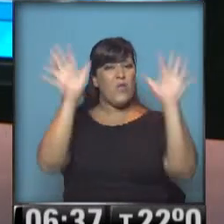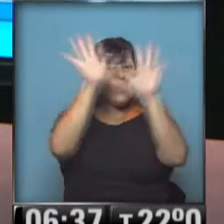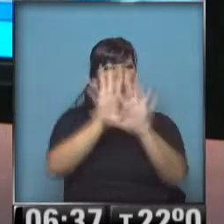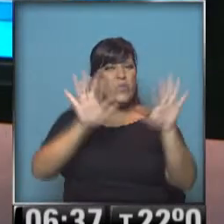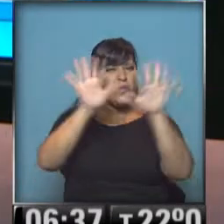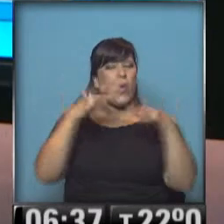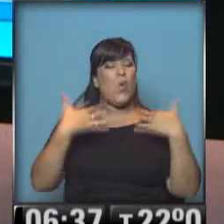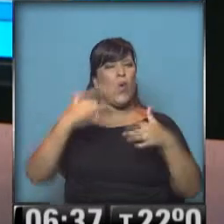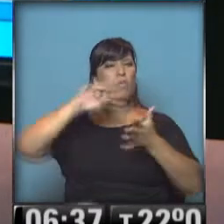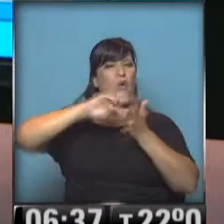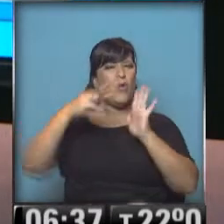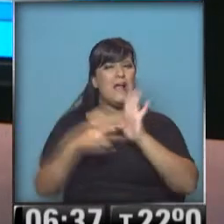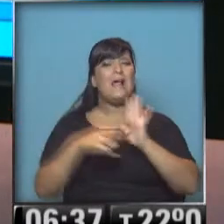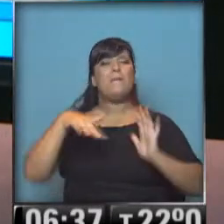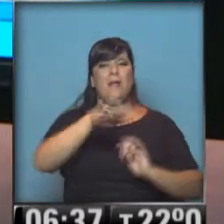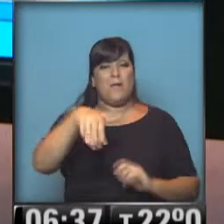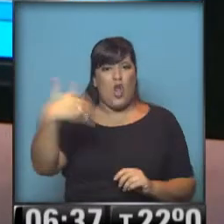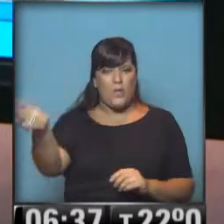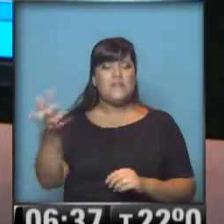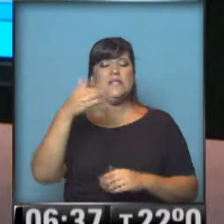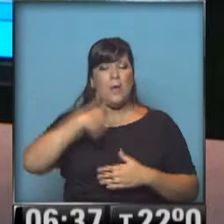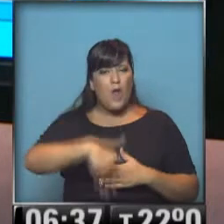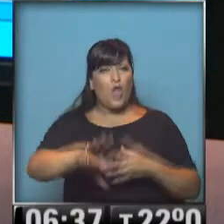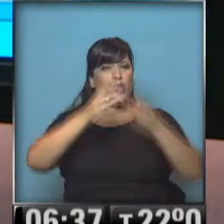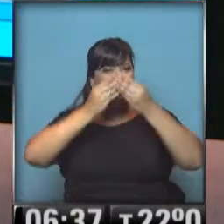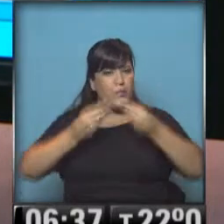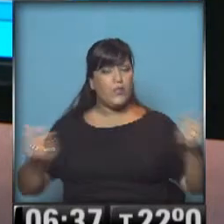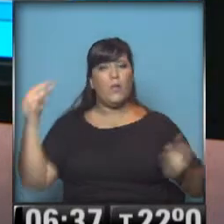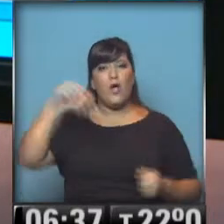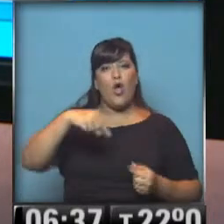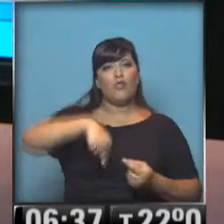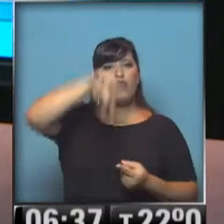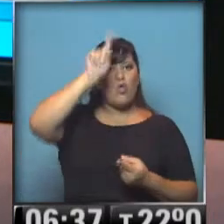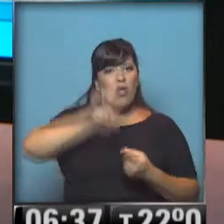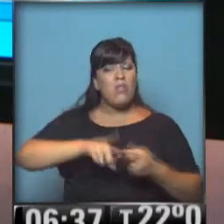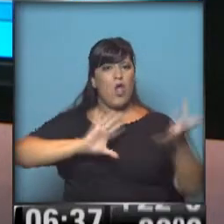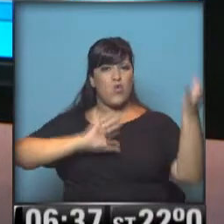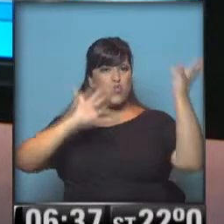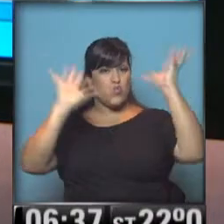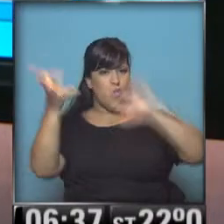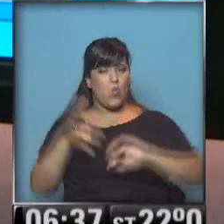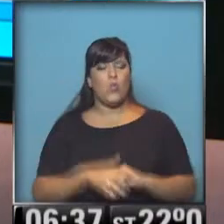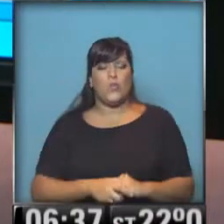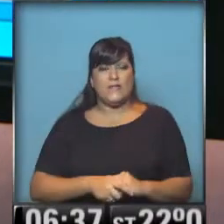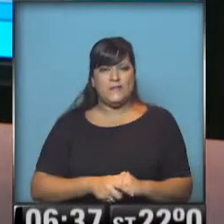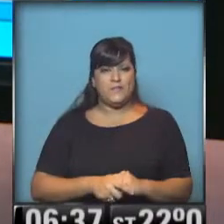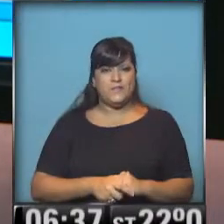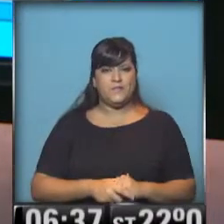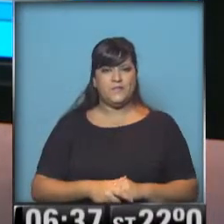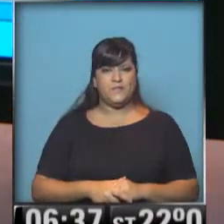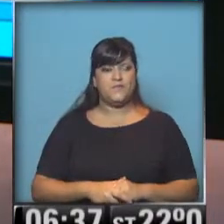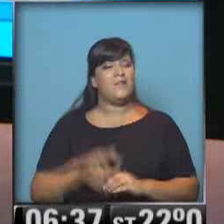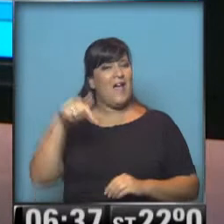principalmente las zonas suburbanas, que se irán disipando luego, pero será una jornada con bastante nubosidad aquí en la ciudad de Buenos Aires, Cari.